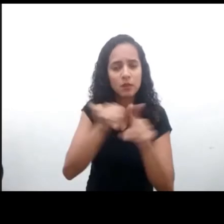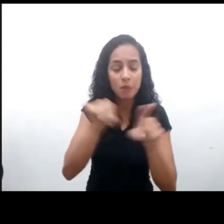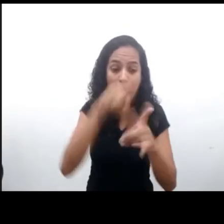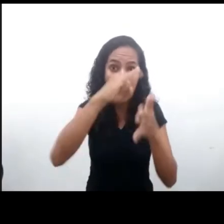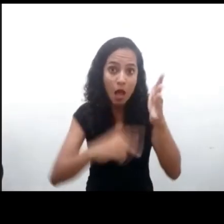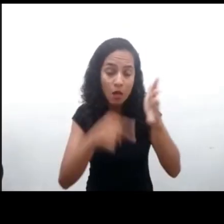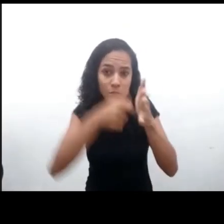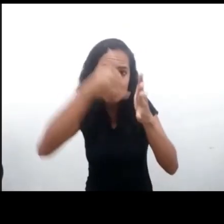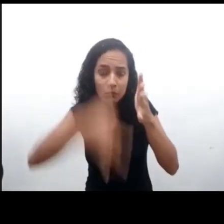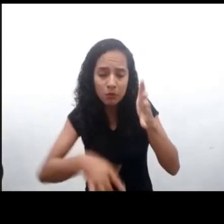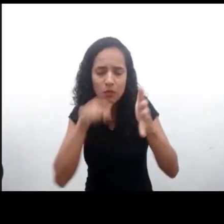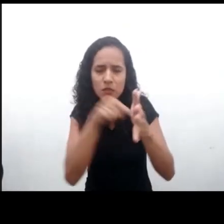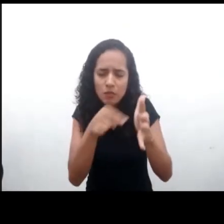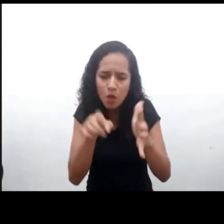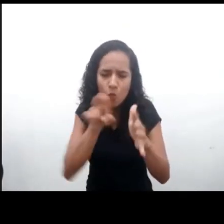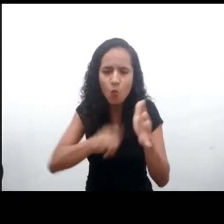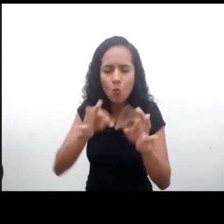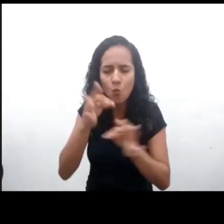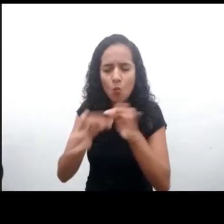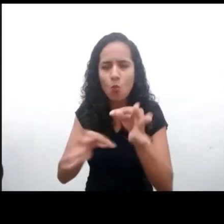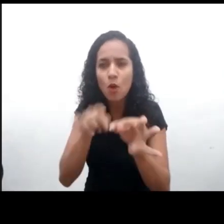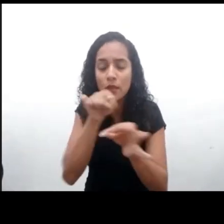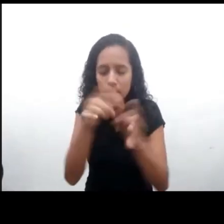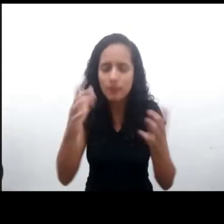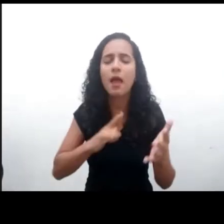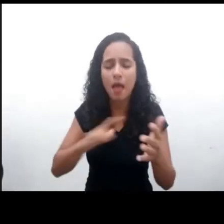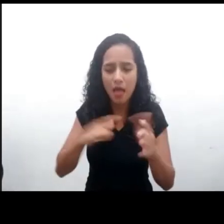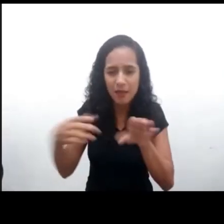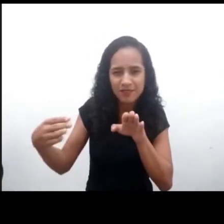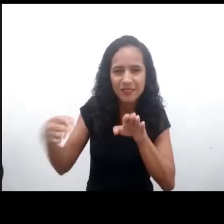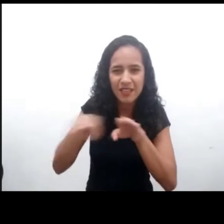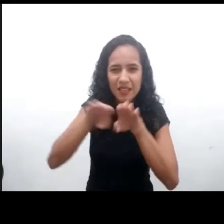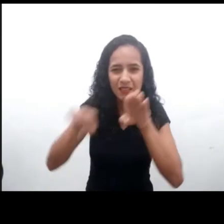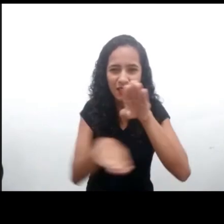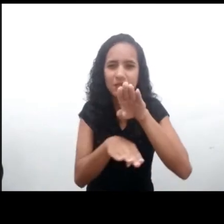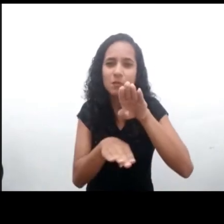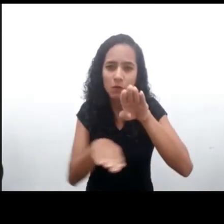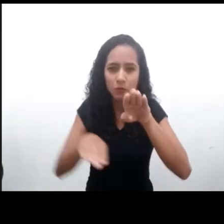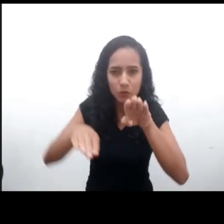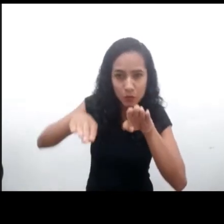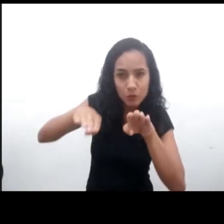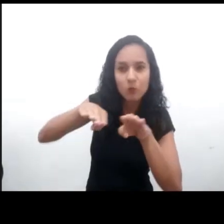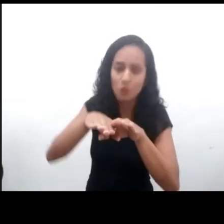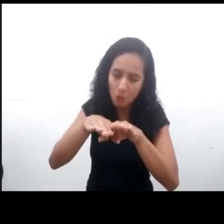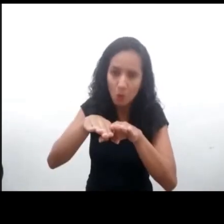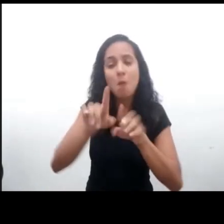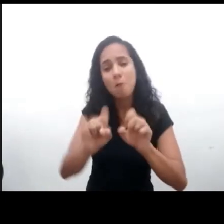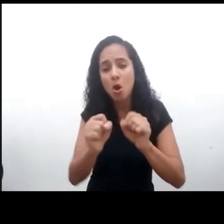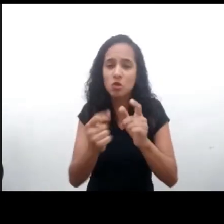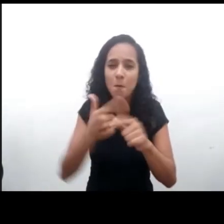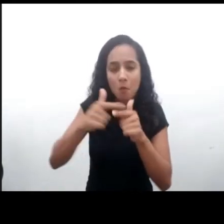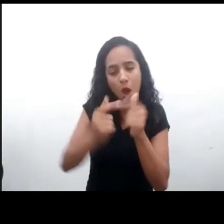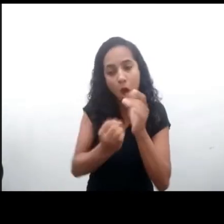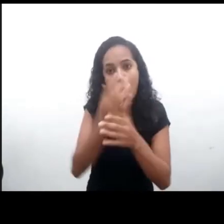Recuerda, además, que si la inclusión digital no se alcanza, las desigualdades existentes probablemente aumentarán y otras podrán